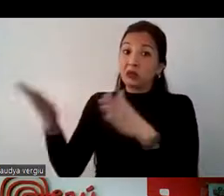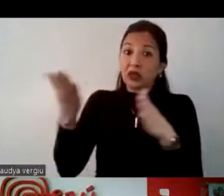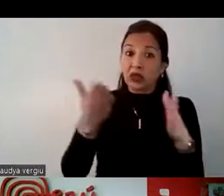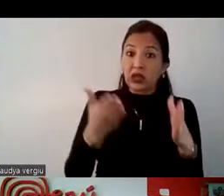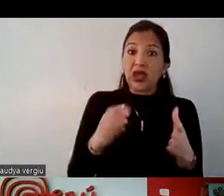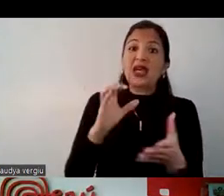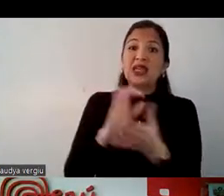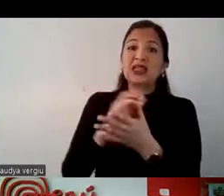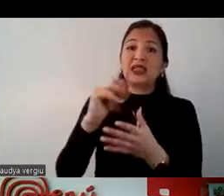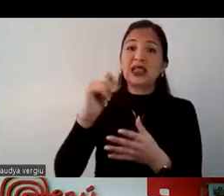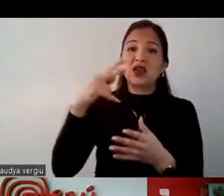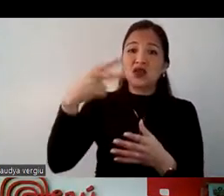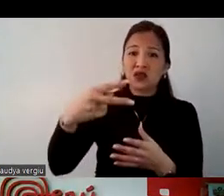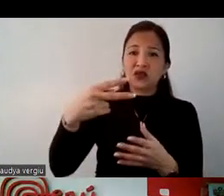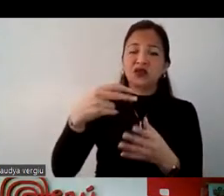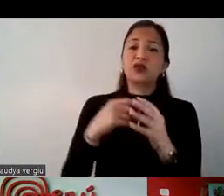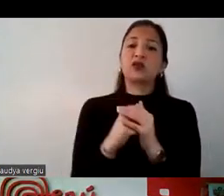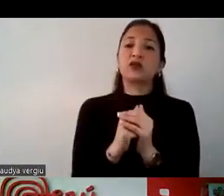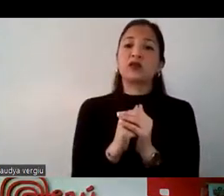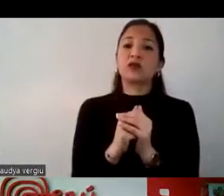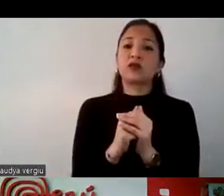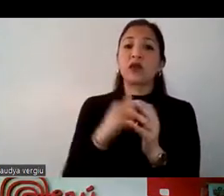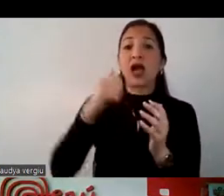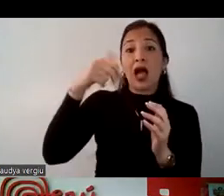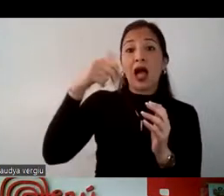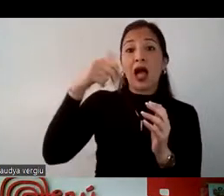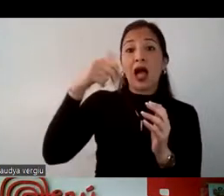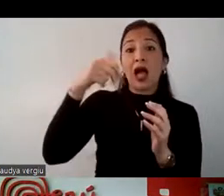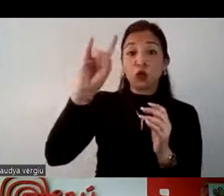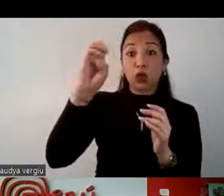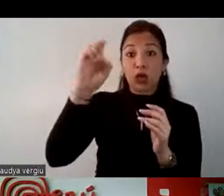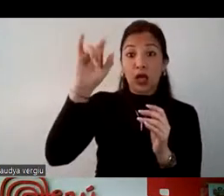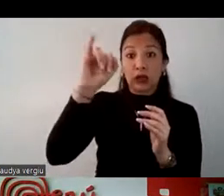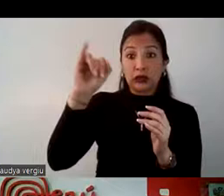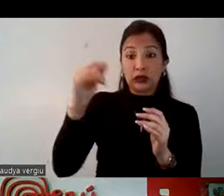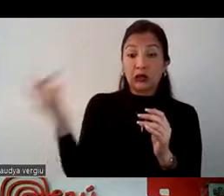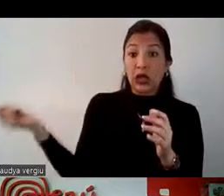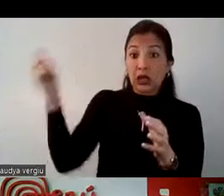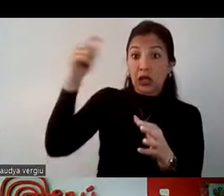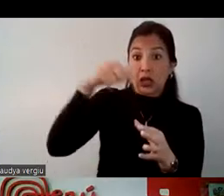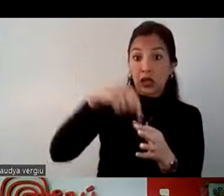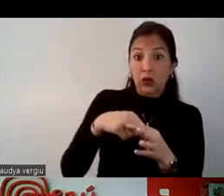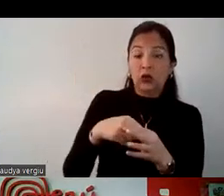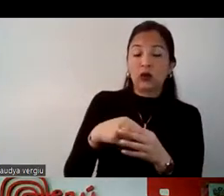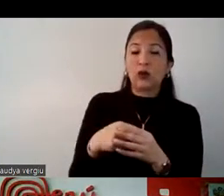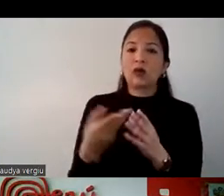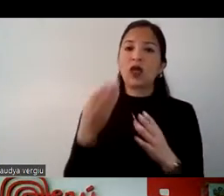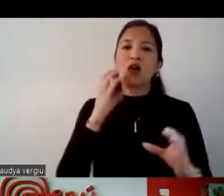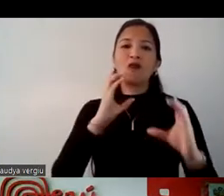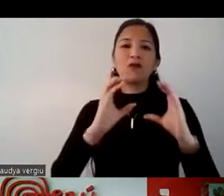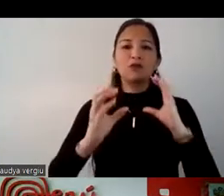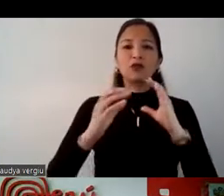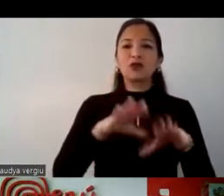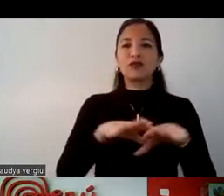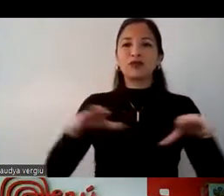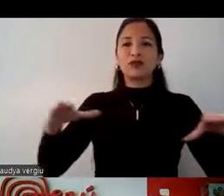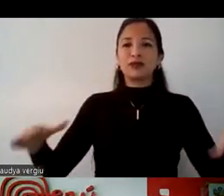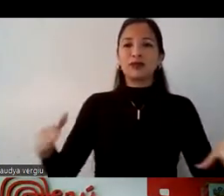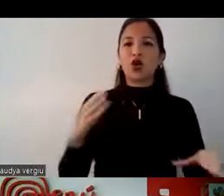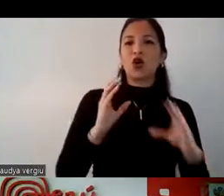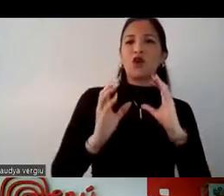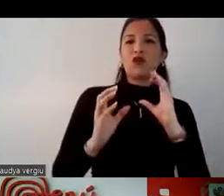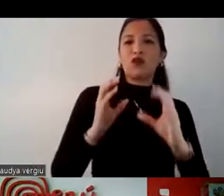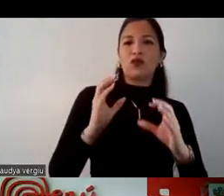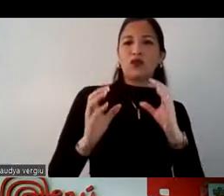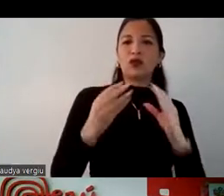chef, al chef Andrés Ugaz, él está llegando el día de mañana a Quito, para brindar una conferencia. Él va a dar una